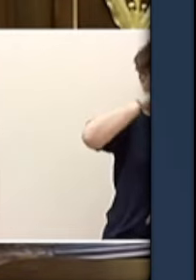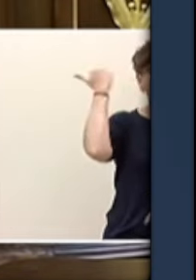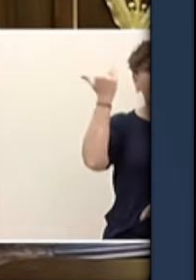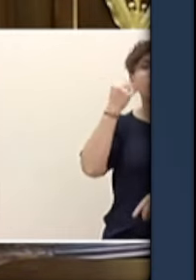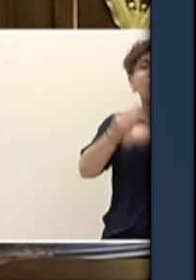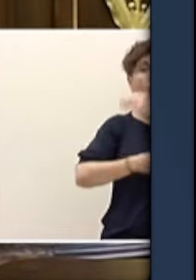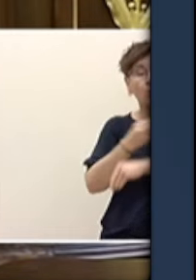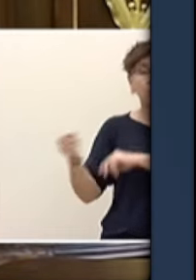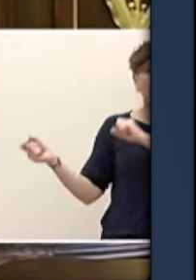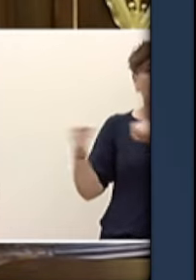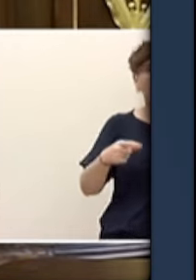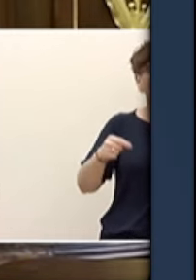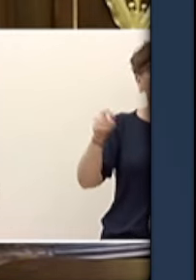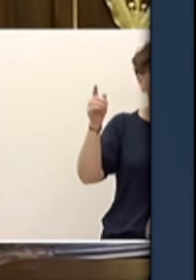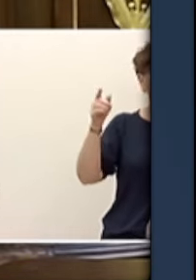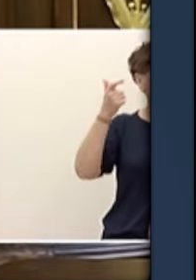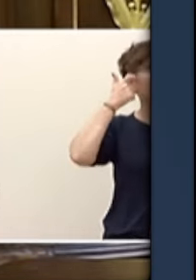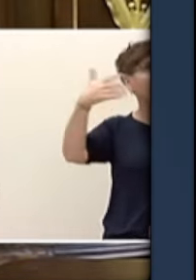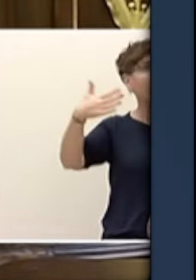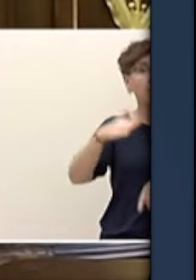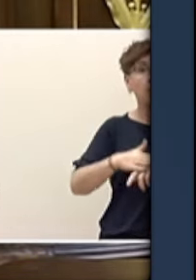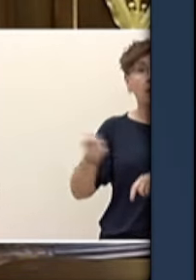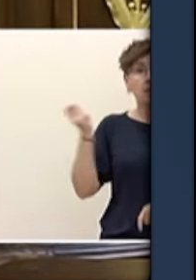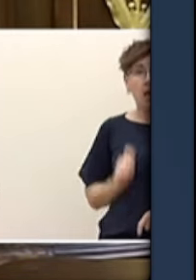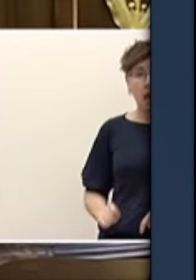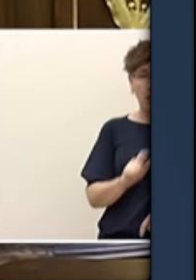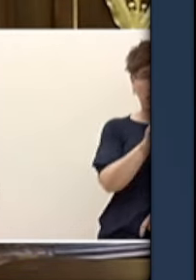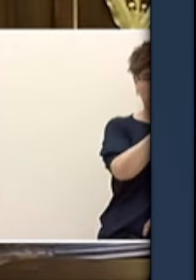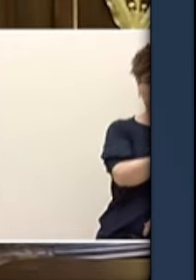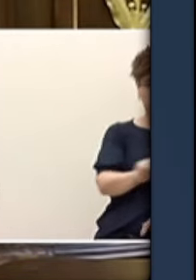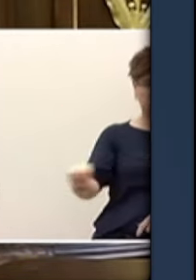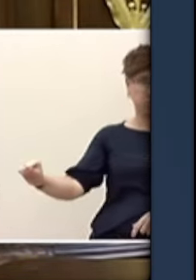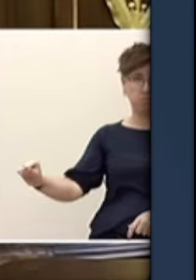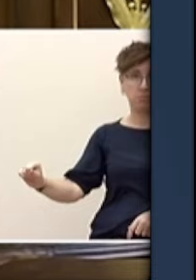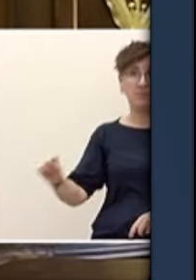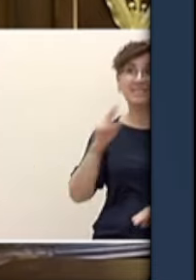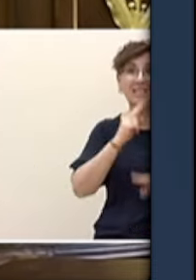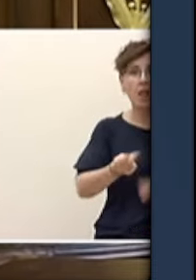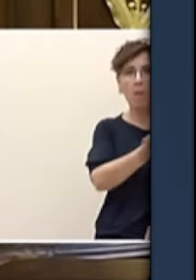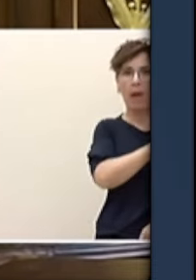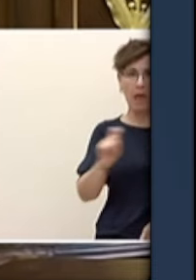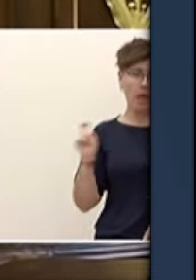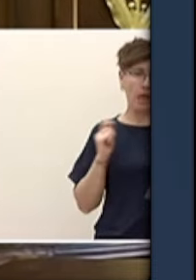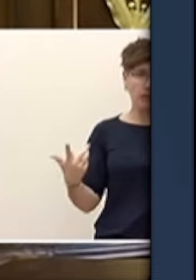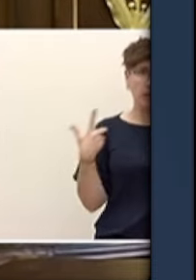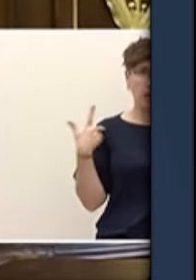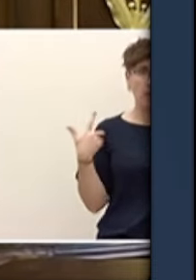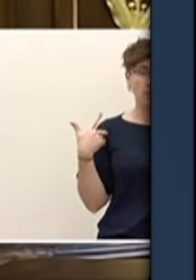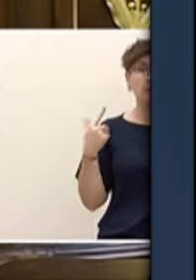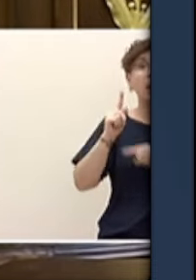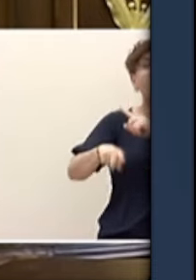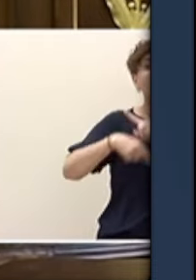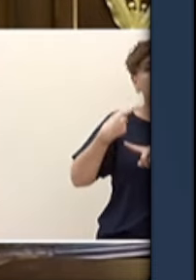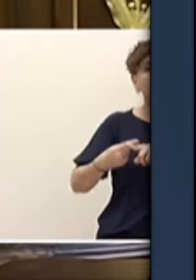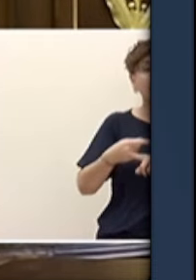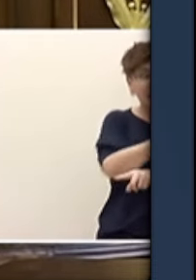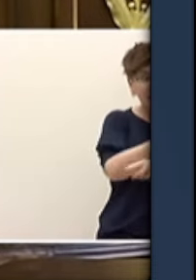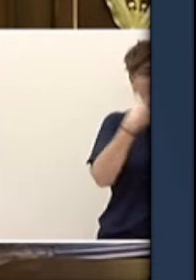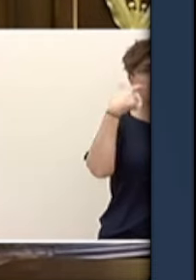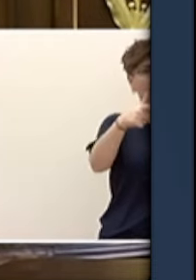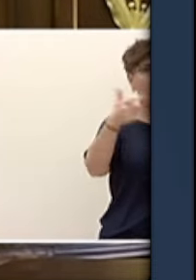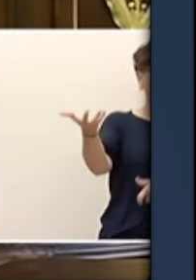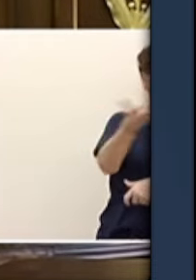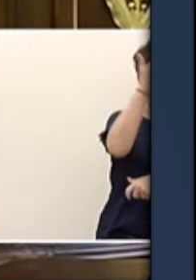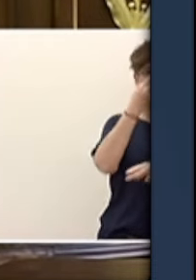es decir, los esclavistas. Y es la casta política que también tiene un plan de alteración del censo electoral por la vía de las